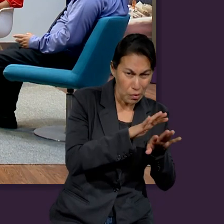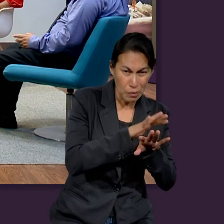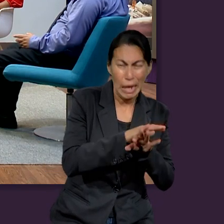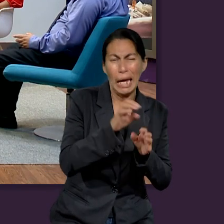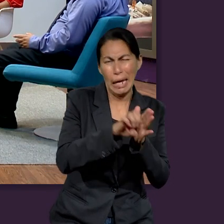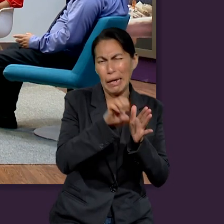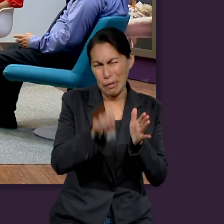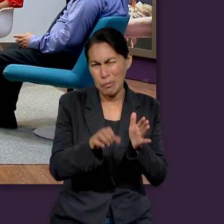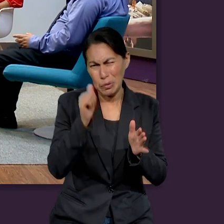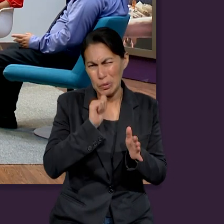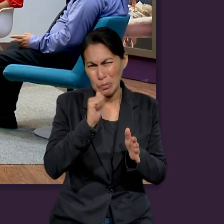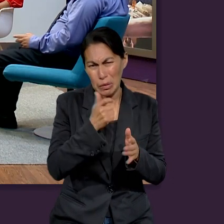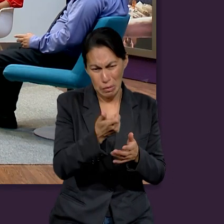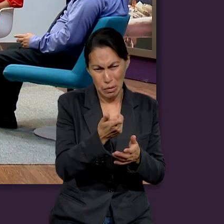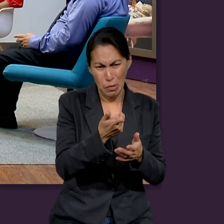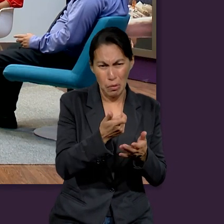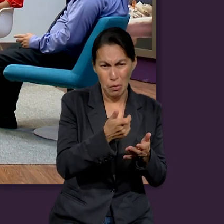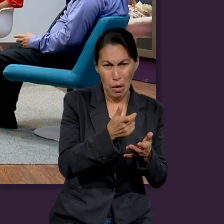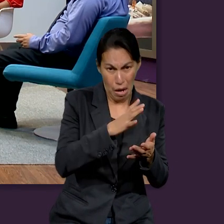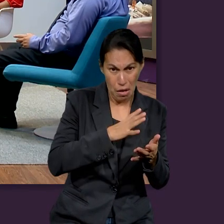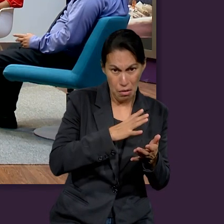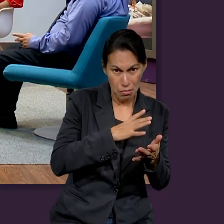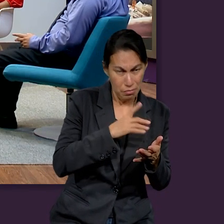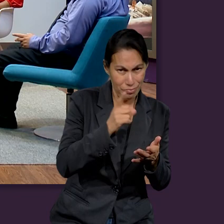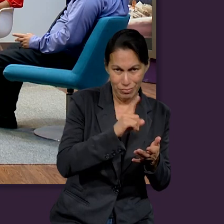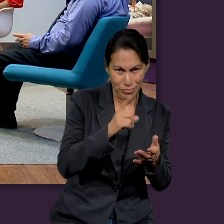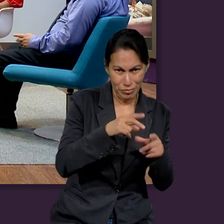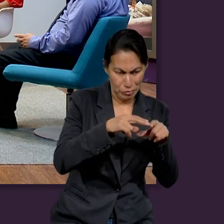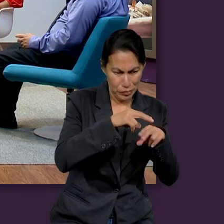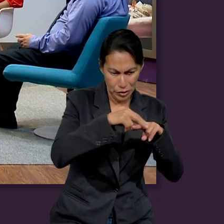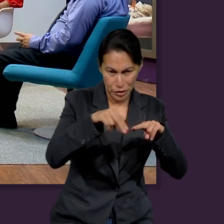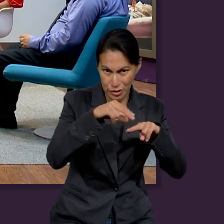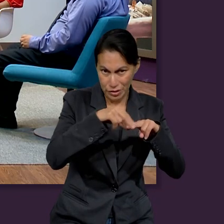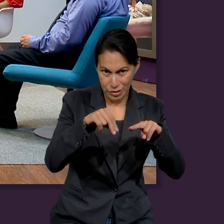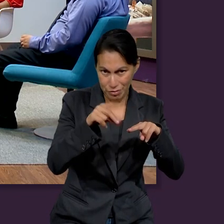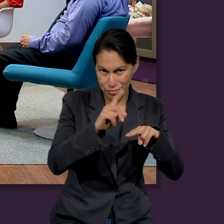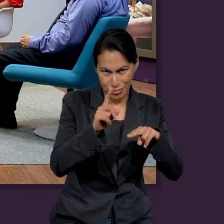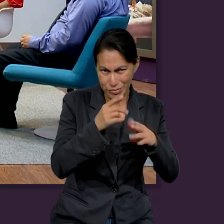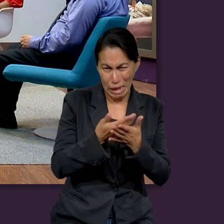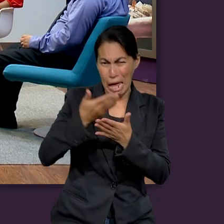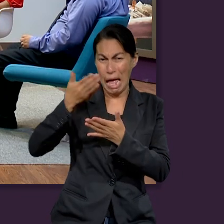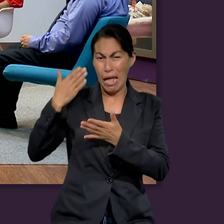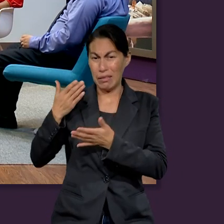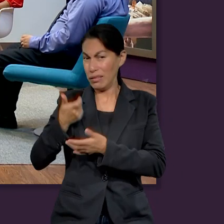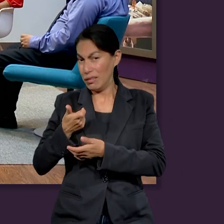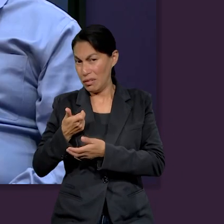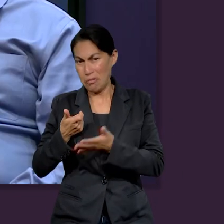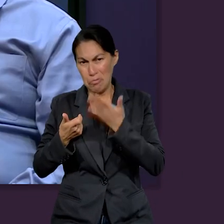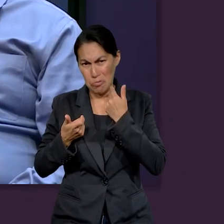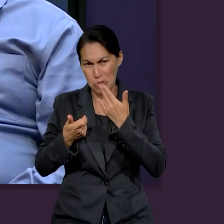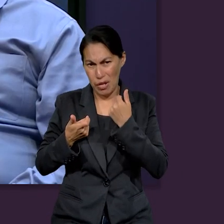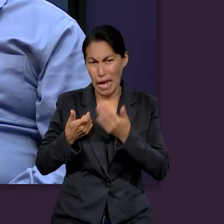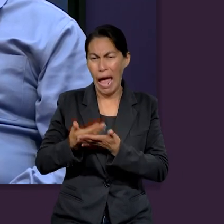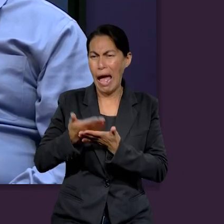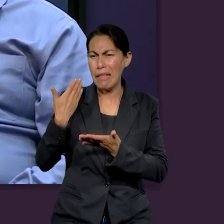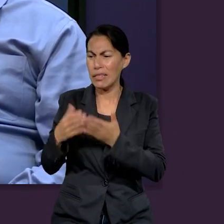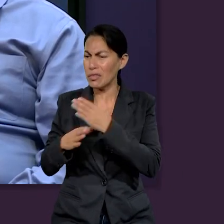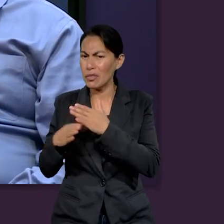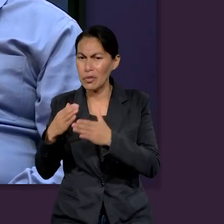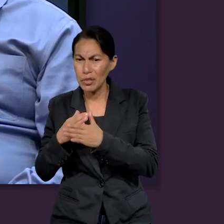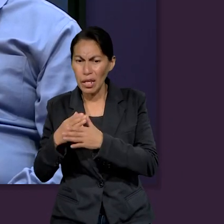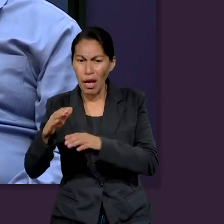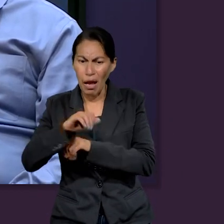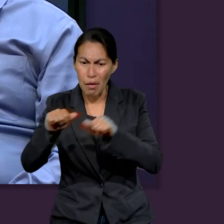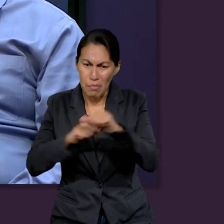en la historia y desde entonces ha ido cambiando. No siempre, por ejemplo, fueron los billetes que hoy conocemos. En un punto no había